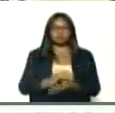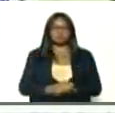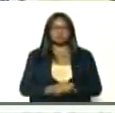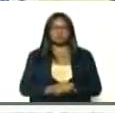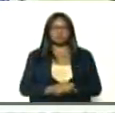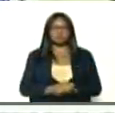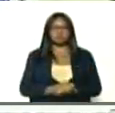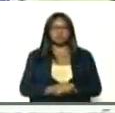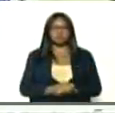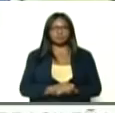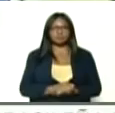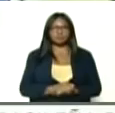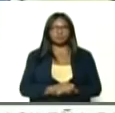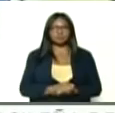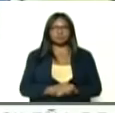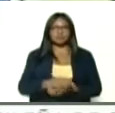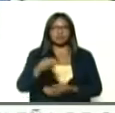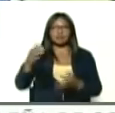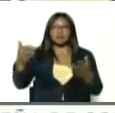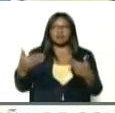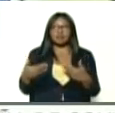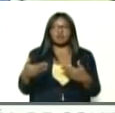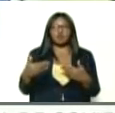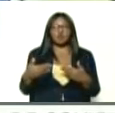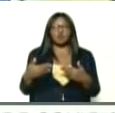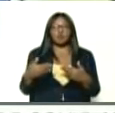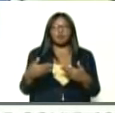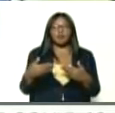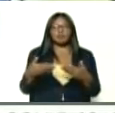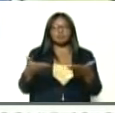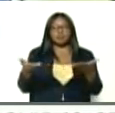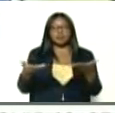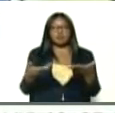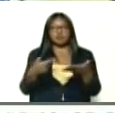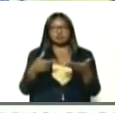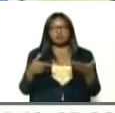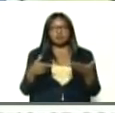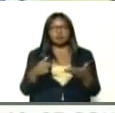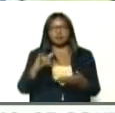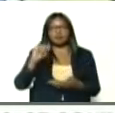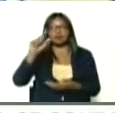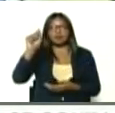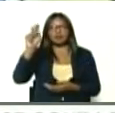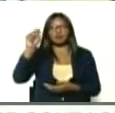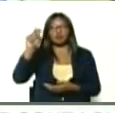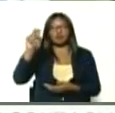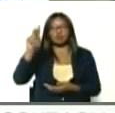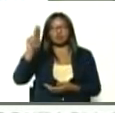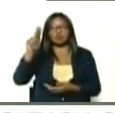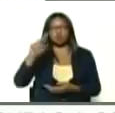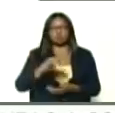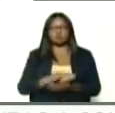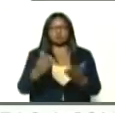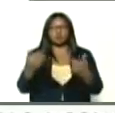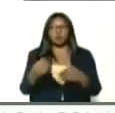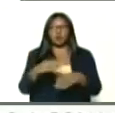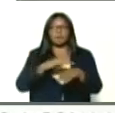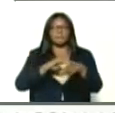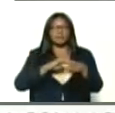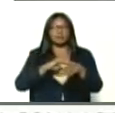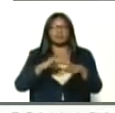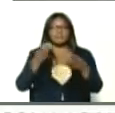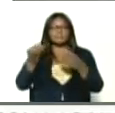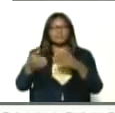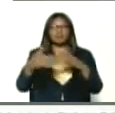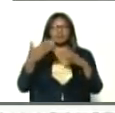gigantesca, aquí me trajeron unos regalos, Insnotú, verdad, miren los regalos, que me trajo la ministra, me los